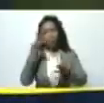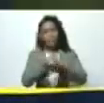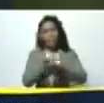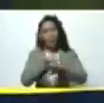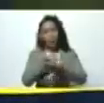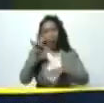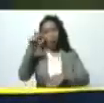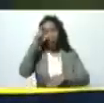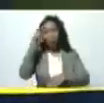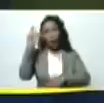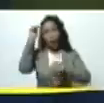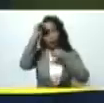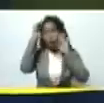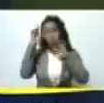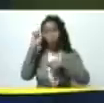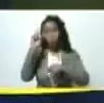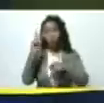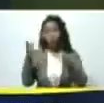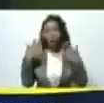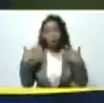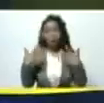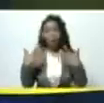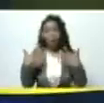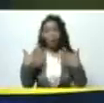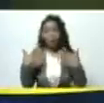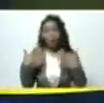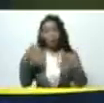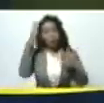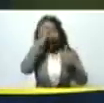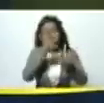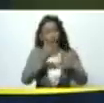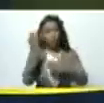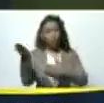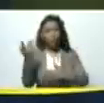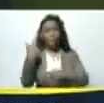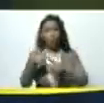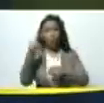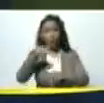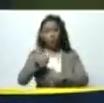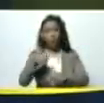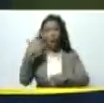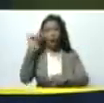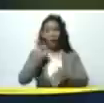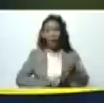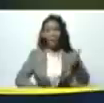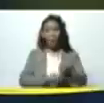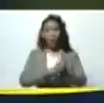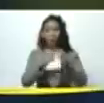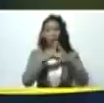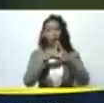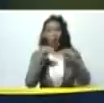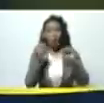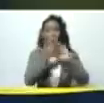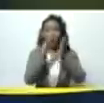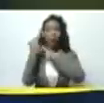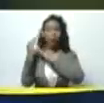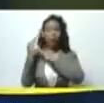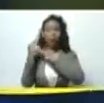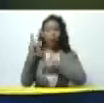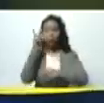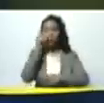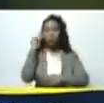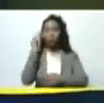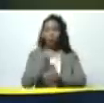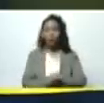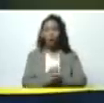Arriaza está atendiendo una de las emergencias por instrucciones suyas pero aquí tenemos el respaldo de todos los comuneros y comuneras